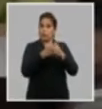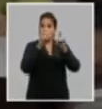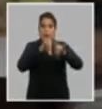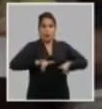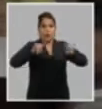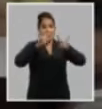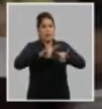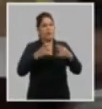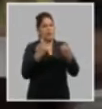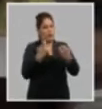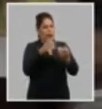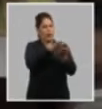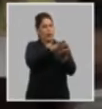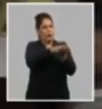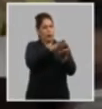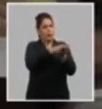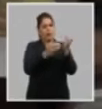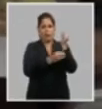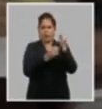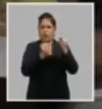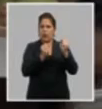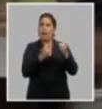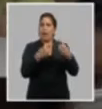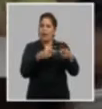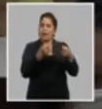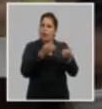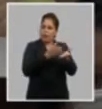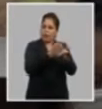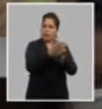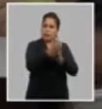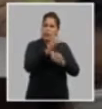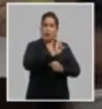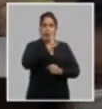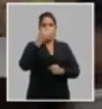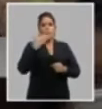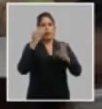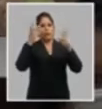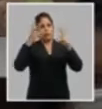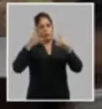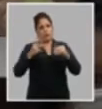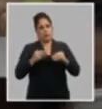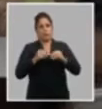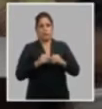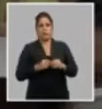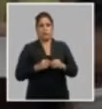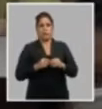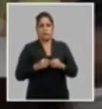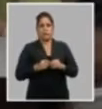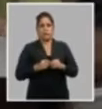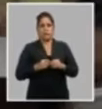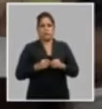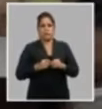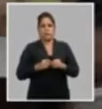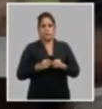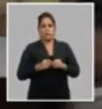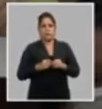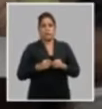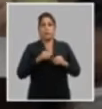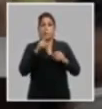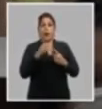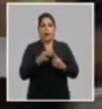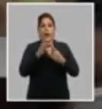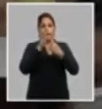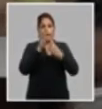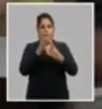universidades pero todavía tenemos muchas fortalezas que explotar para lograr mejores resultados en este sentido un